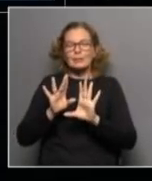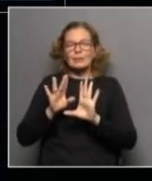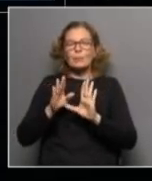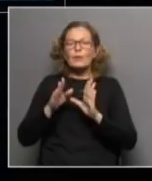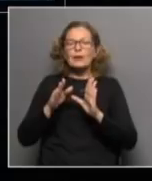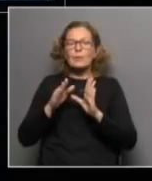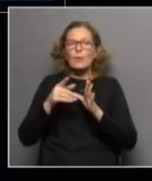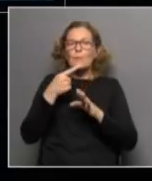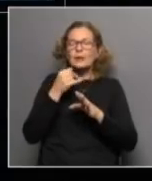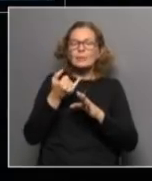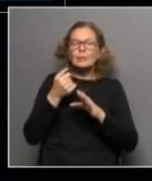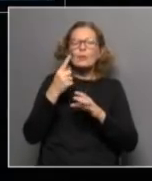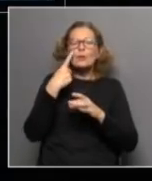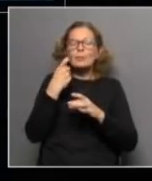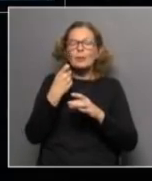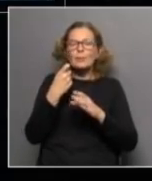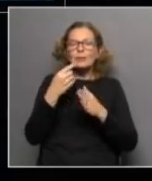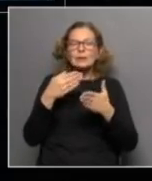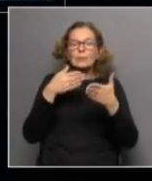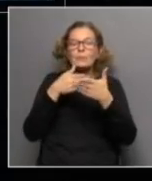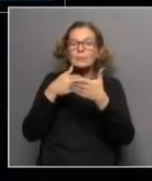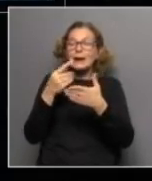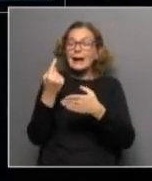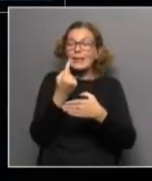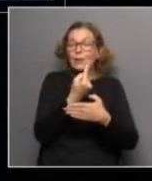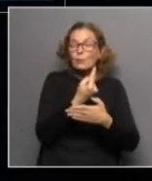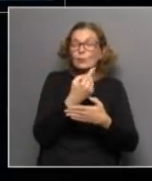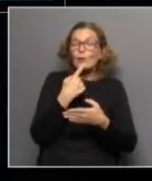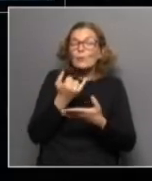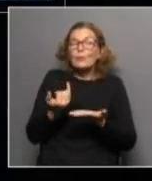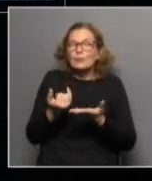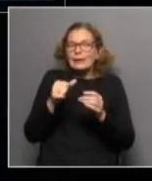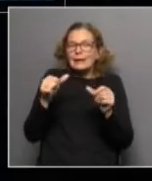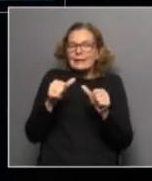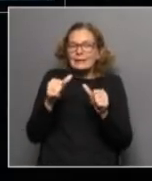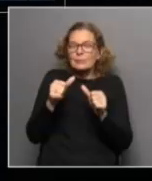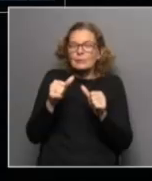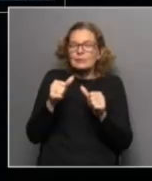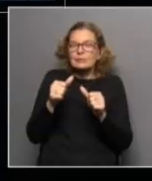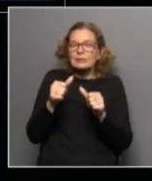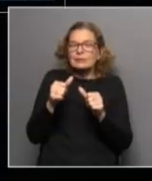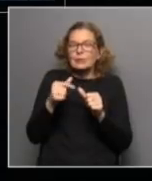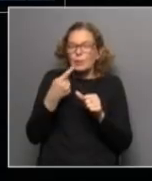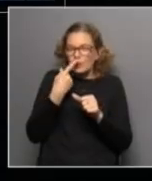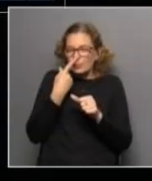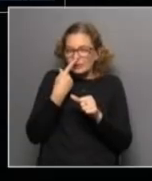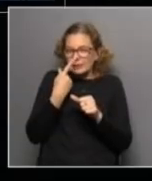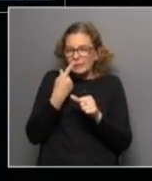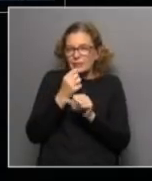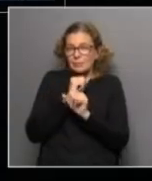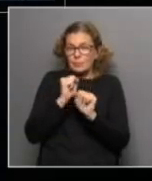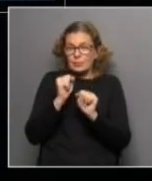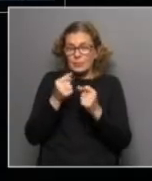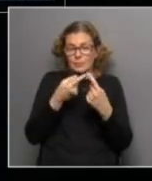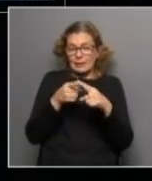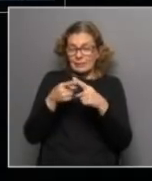dimensiones, sino cuáles son los indicadores y los umbrales que vamos a poner en cada dimensión. Entonces, a la vez los hacen interesantes, porque nos permiten para